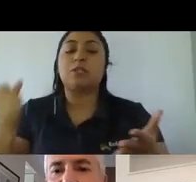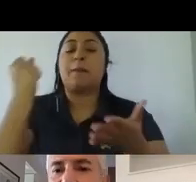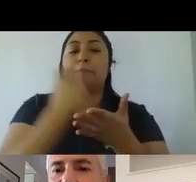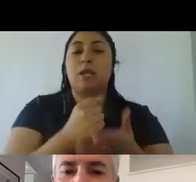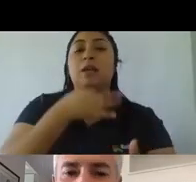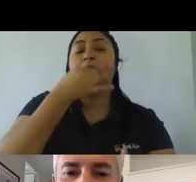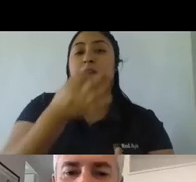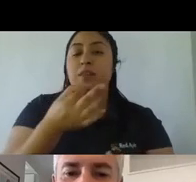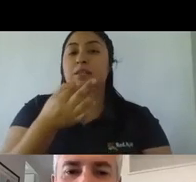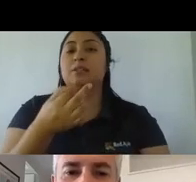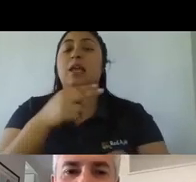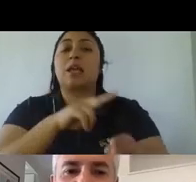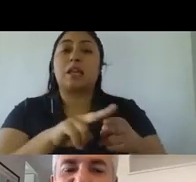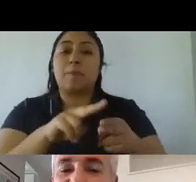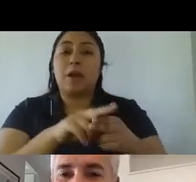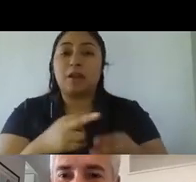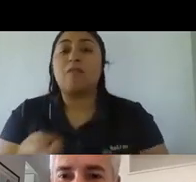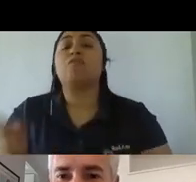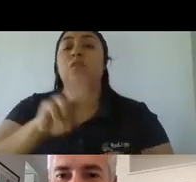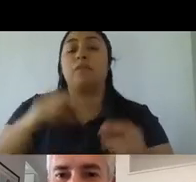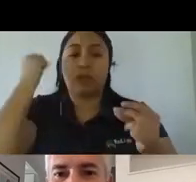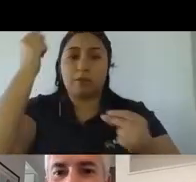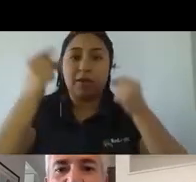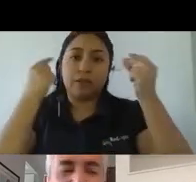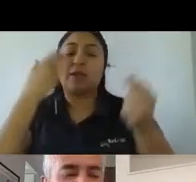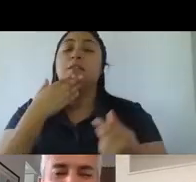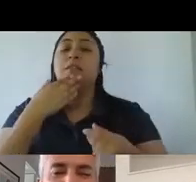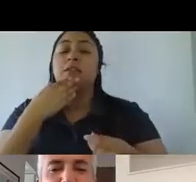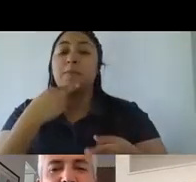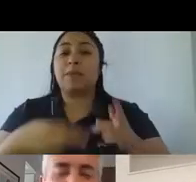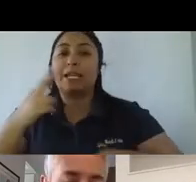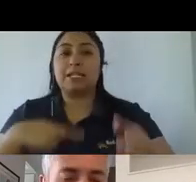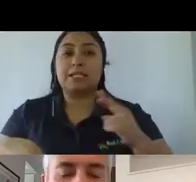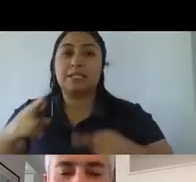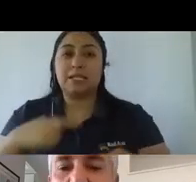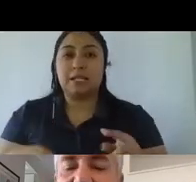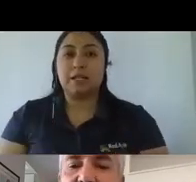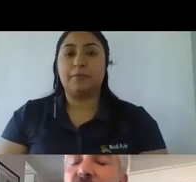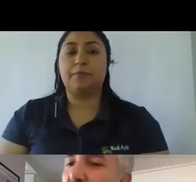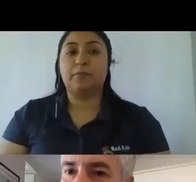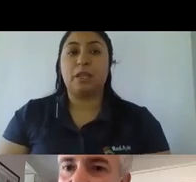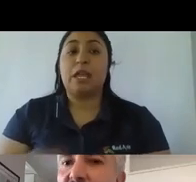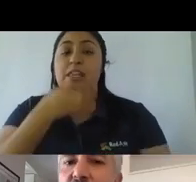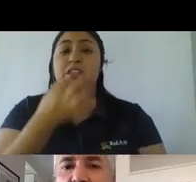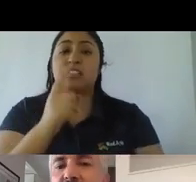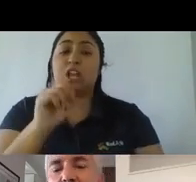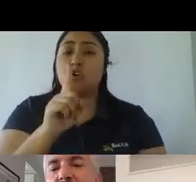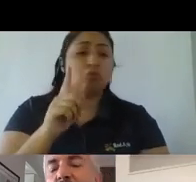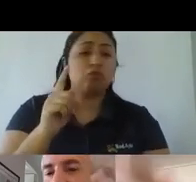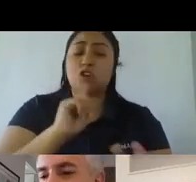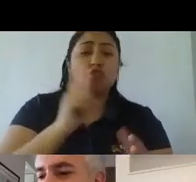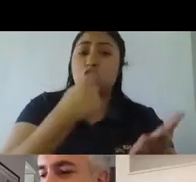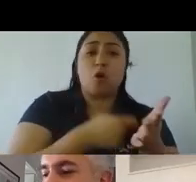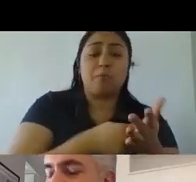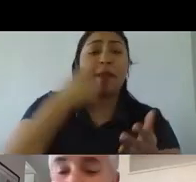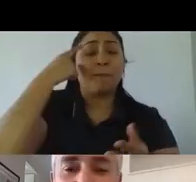recicla aún cuando lo que hago yo es vender jeans y dicen no, me compres pero yo te voy a enseñar cómo arreglarlos cómo mejorarlos cómo cambiarlos